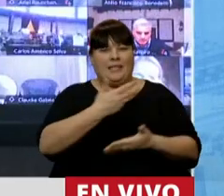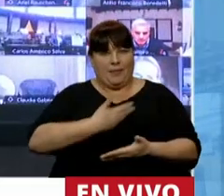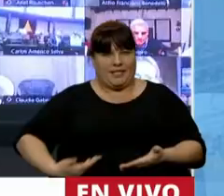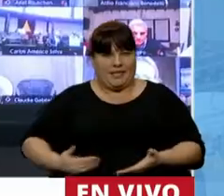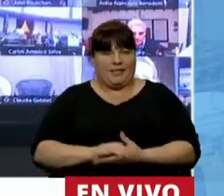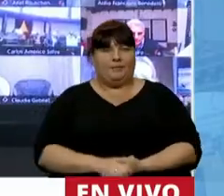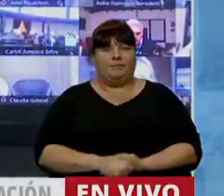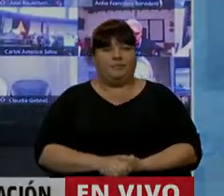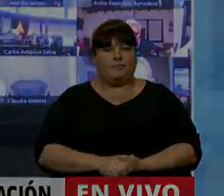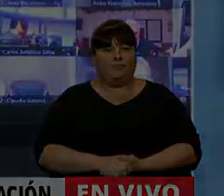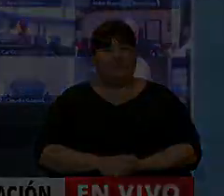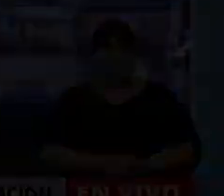Presidente. Gracias, Diputado Iglesias.